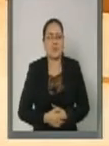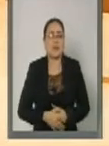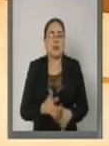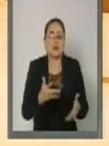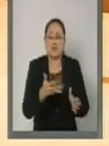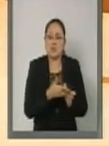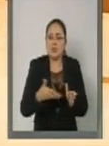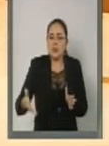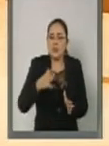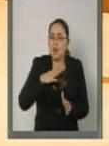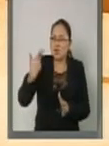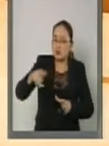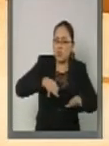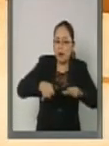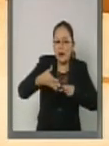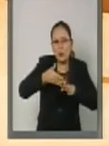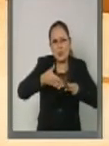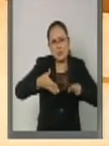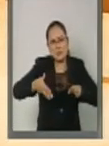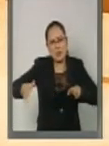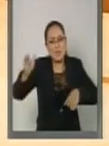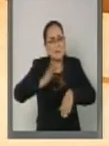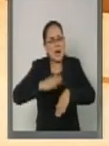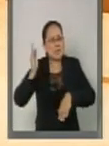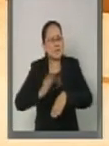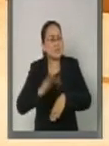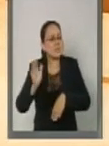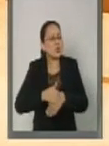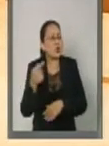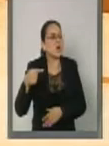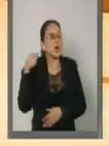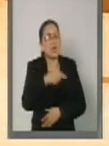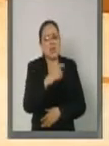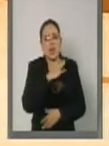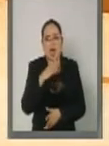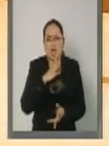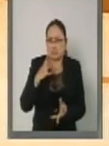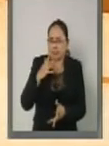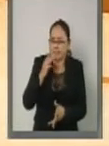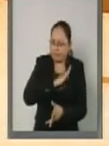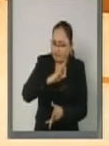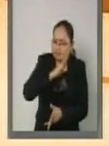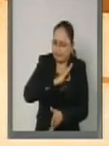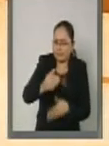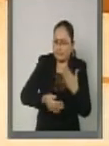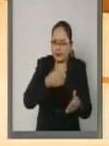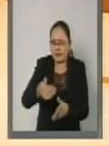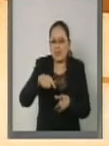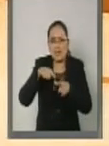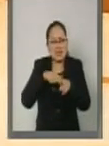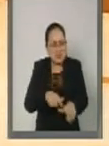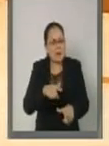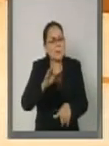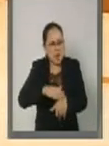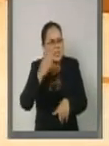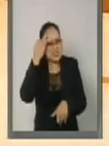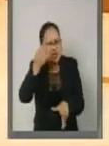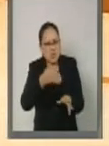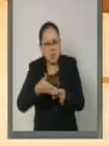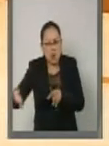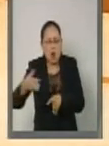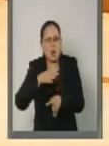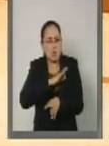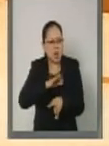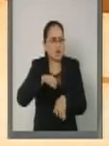duración de su vida productiva, ya que las capacidades y habilidades físico-mentales podrían mantenerse durante más años. Estas